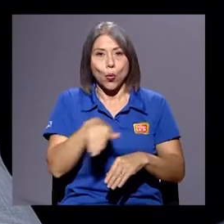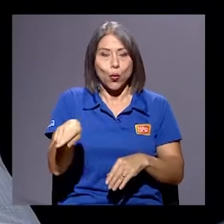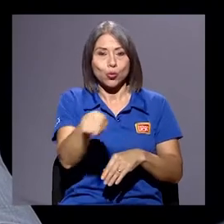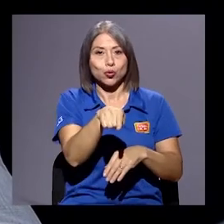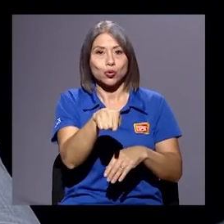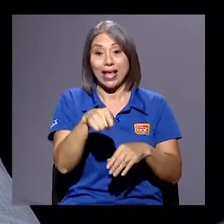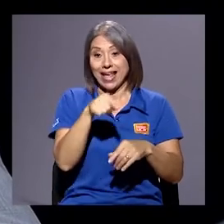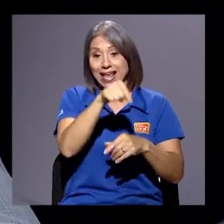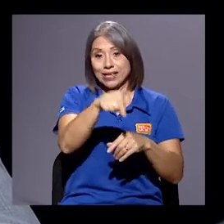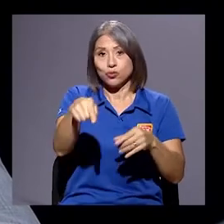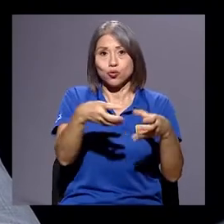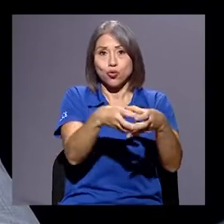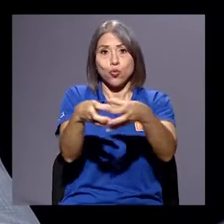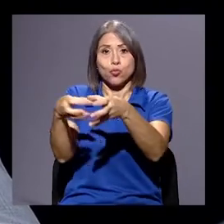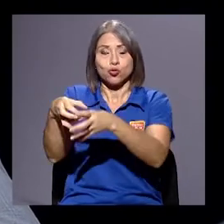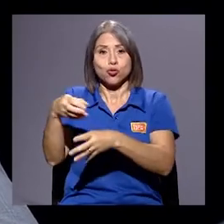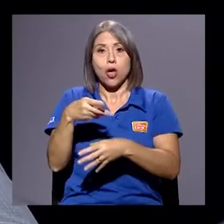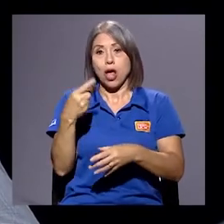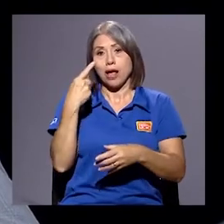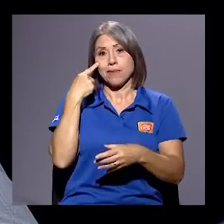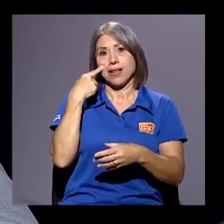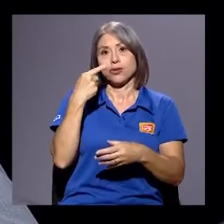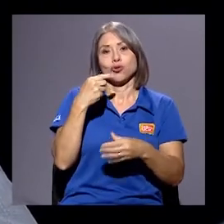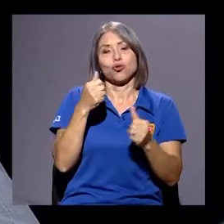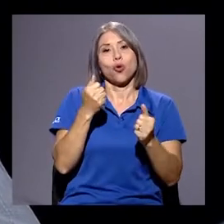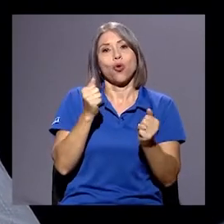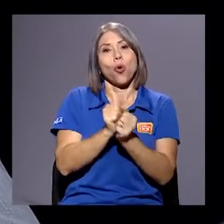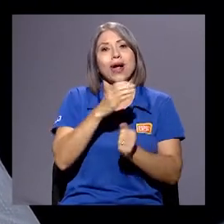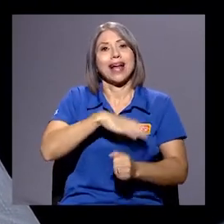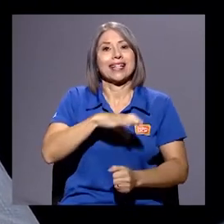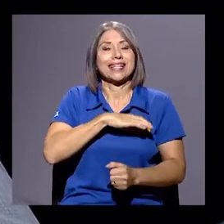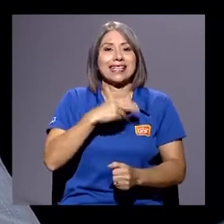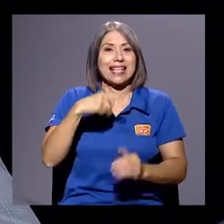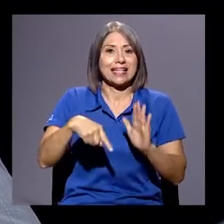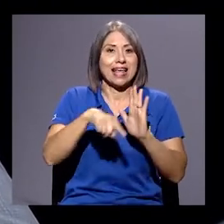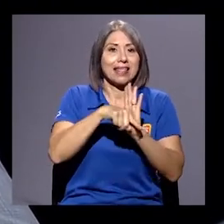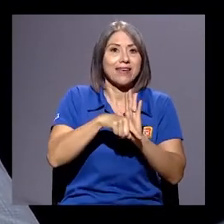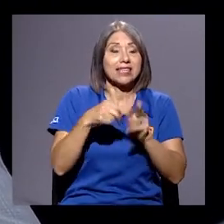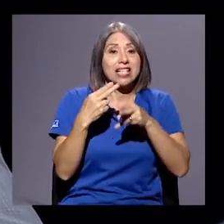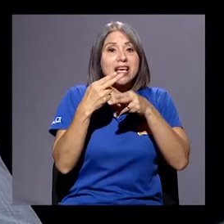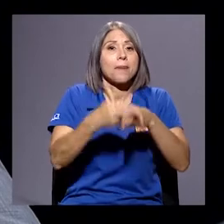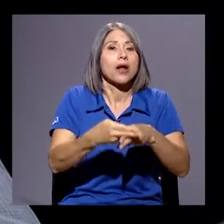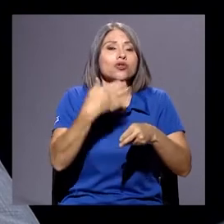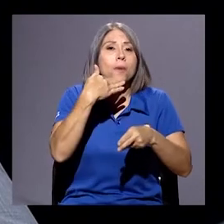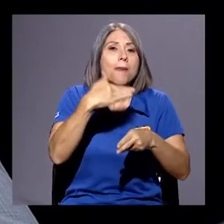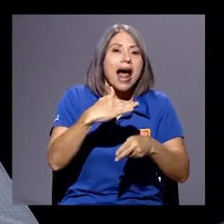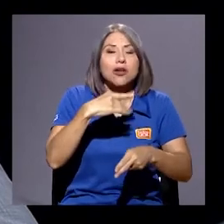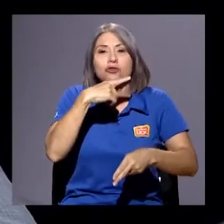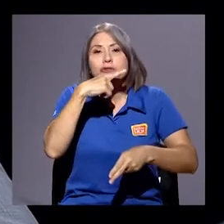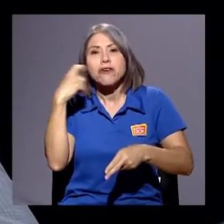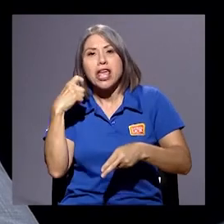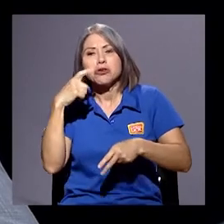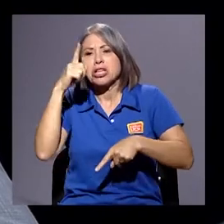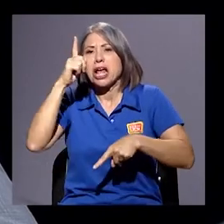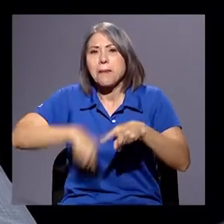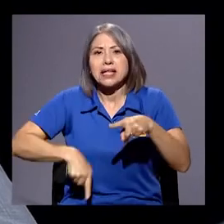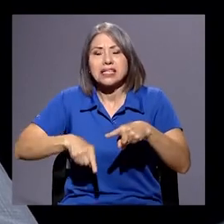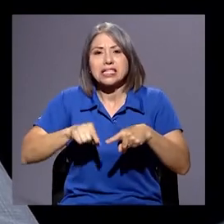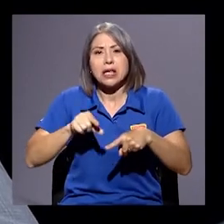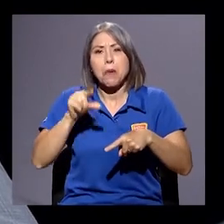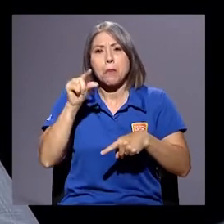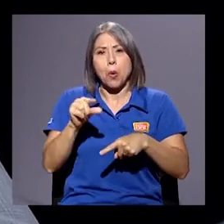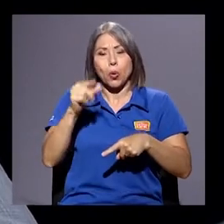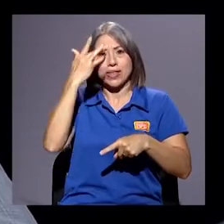con características negativas, llamarlos malos, feos, incapaces, poco inteligentes. Esas frases que escuchamos en redes